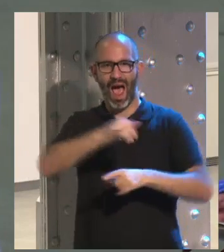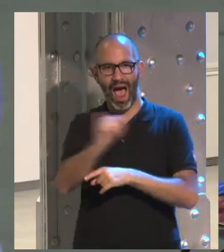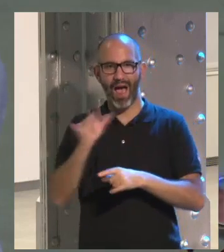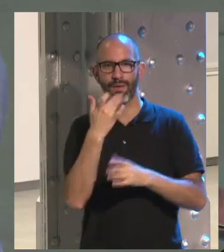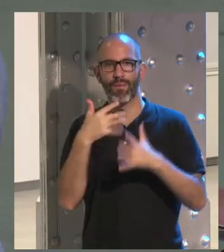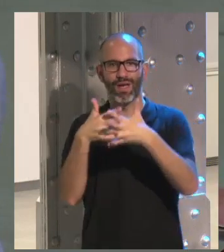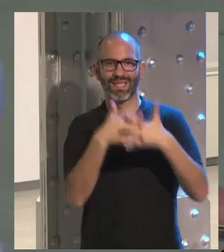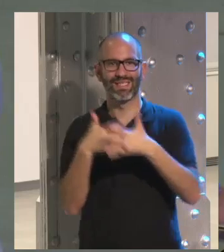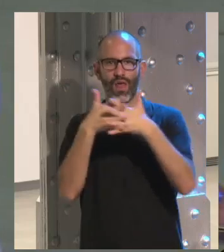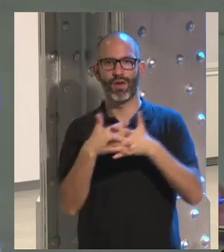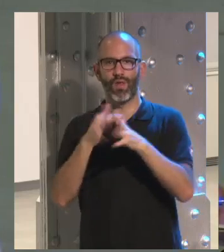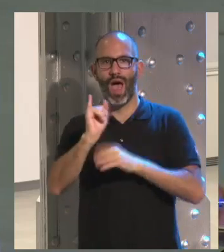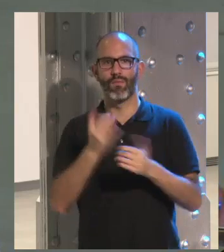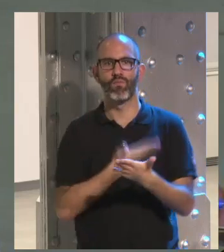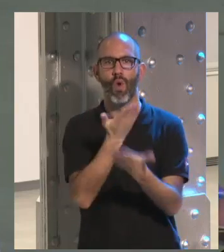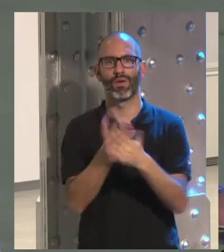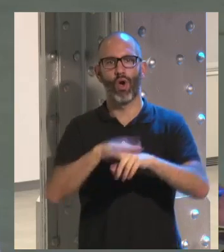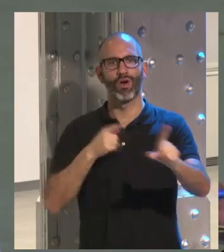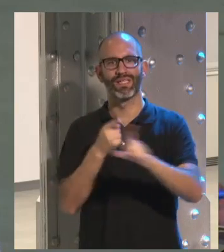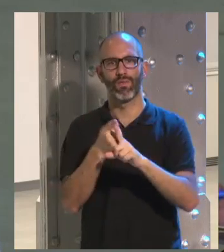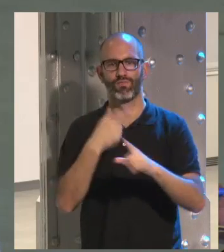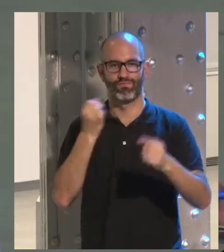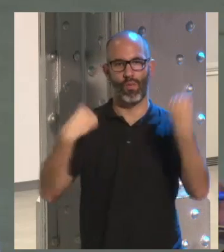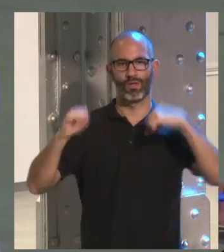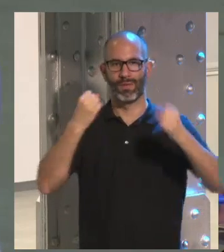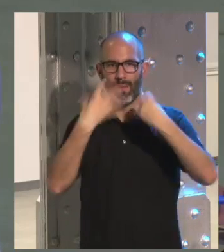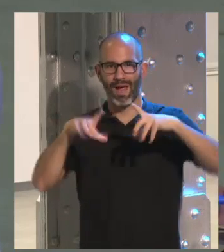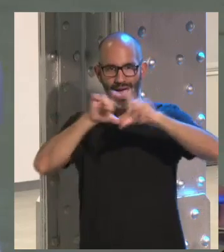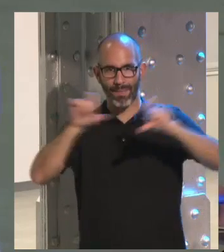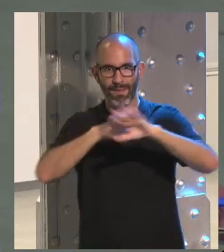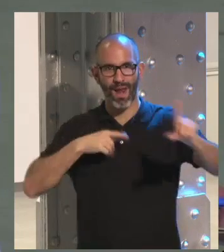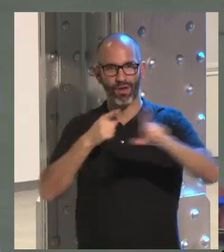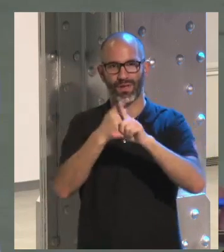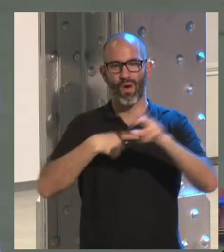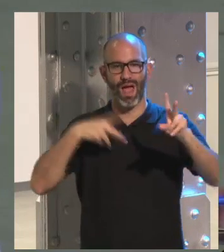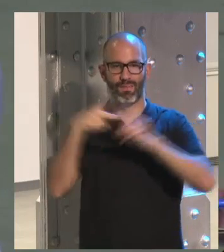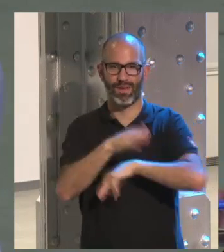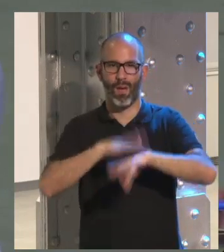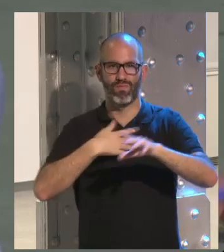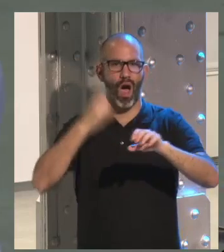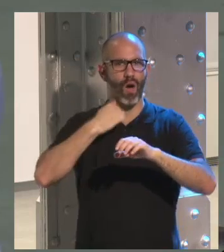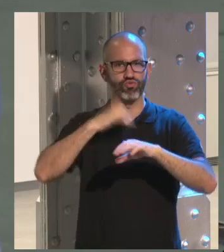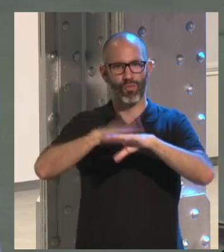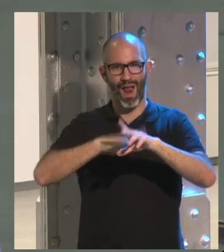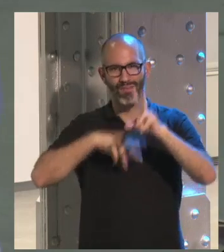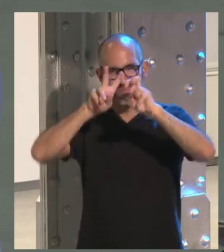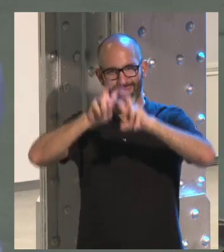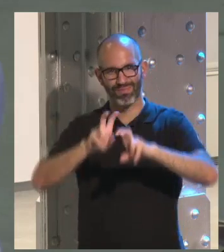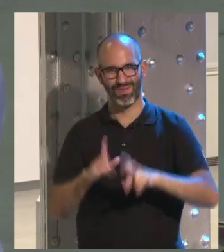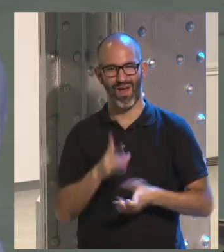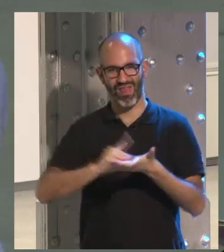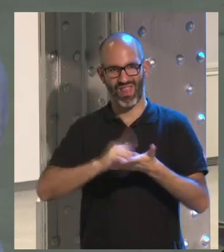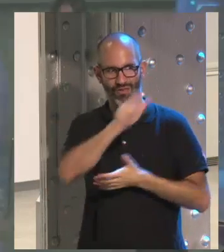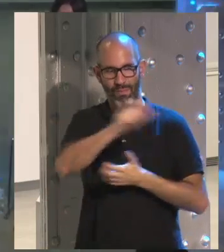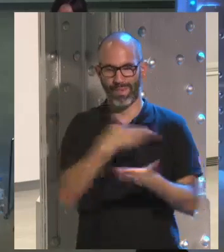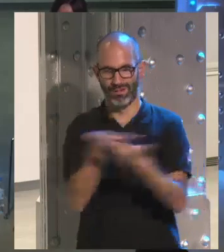en Estados Unidos, que estén basados en unas buenas prácticas generales de las empresas que eviten las cláusulas abusivas que tienen prácticamente todos o todos estos